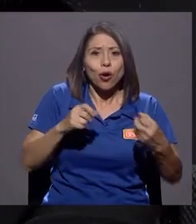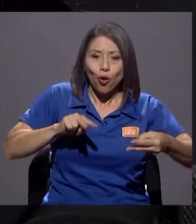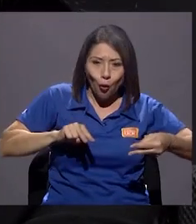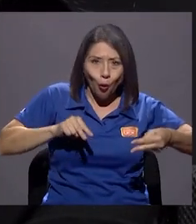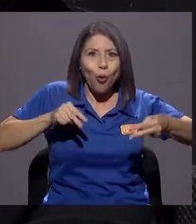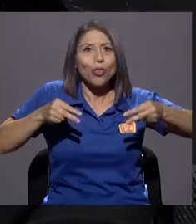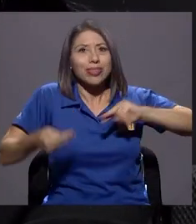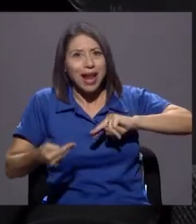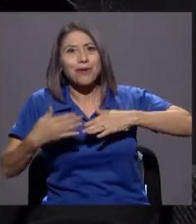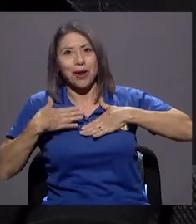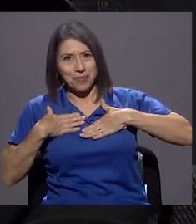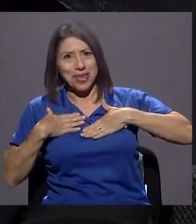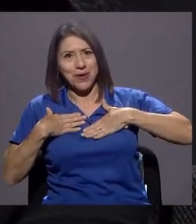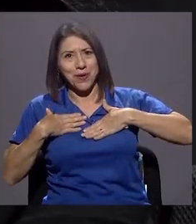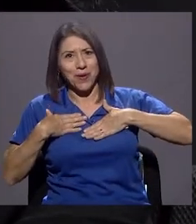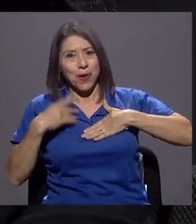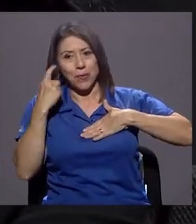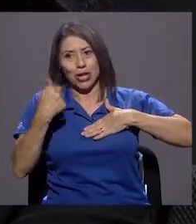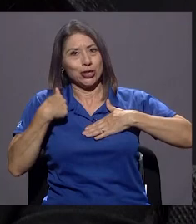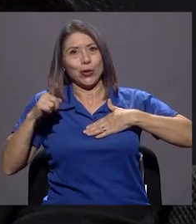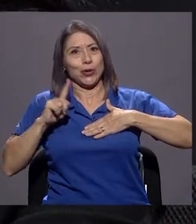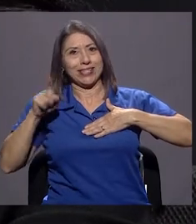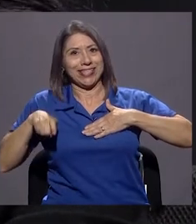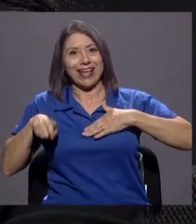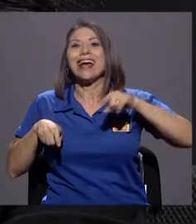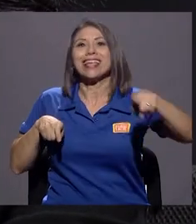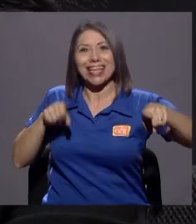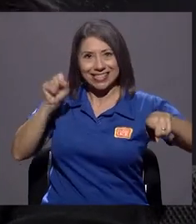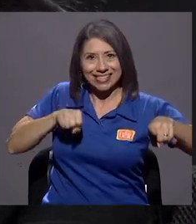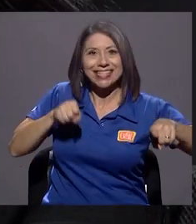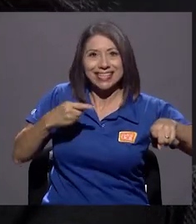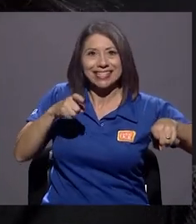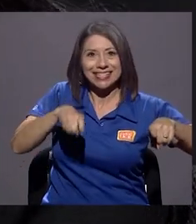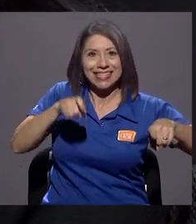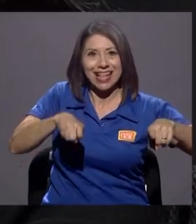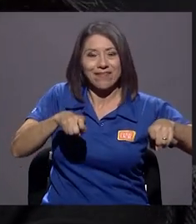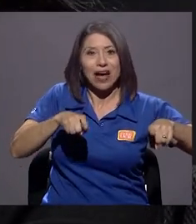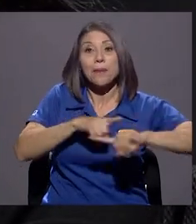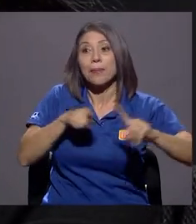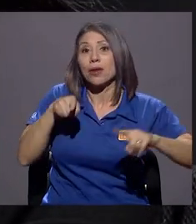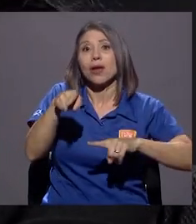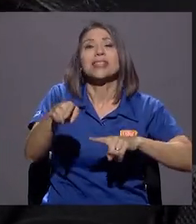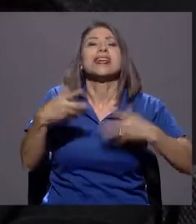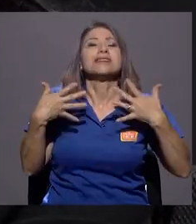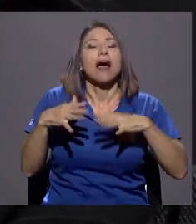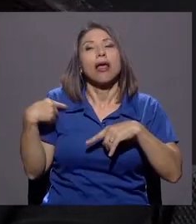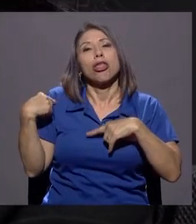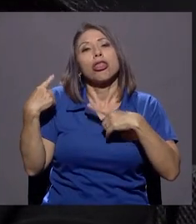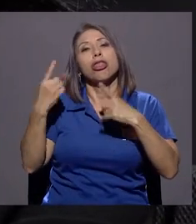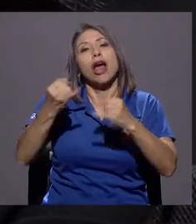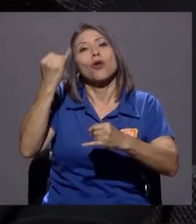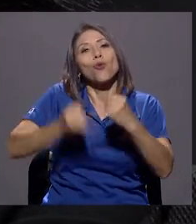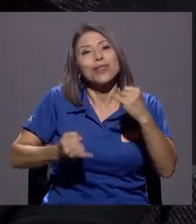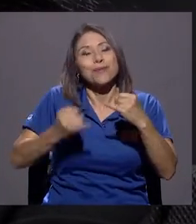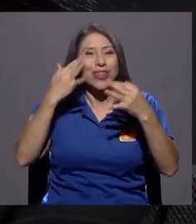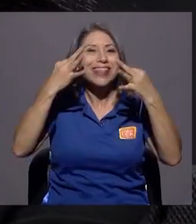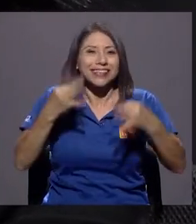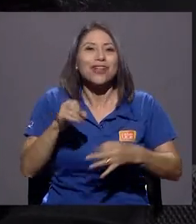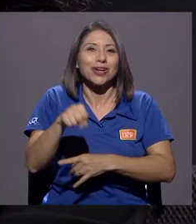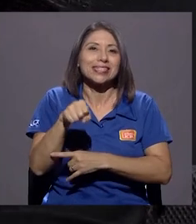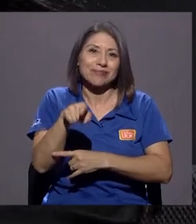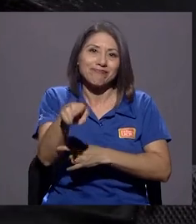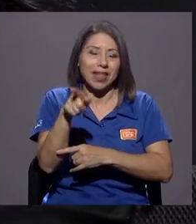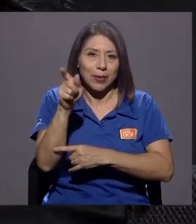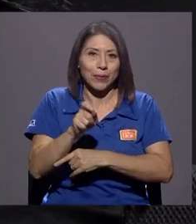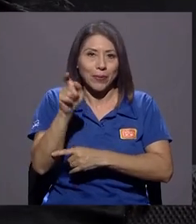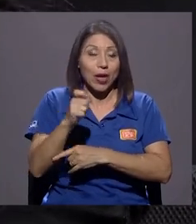porque sí lo meritaba, y en este caso ya fue a lo último, que decidieron y optaron por jubilarla, porque la misma clínica del hospital,